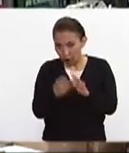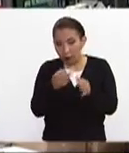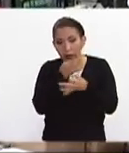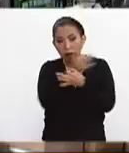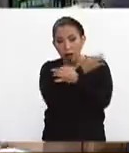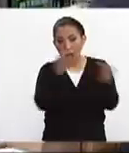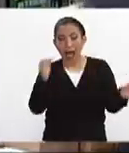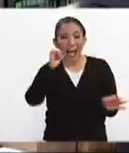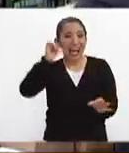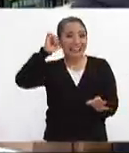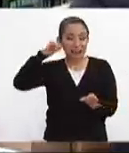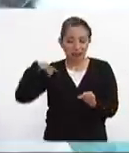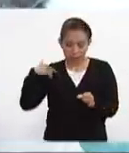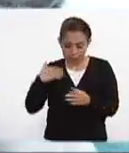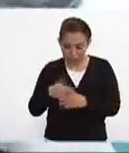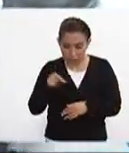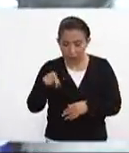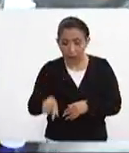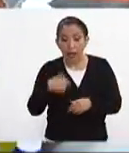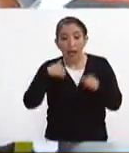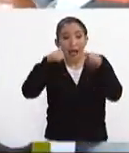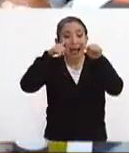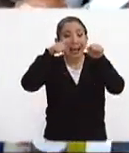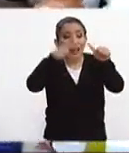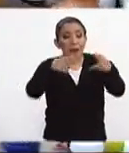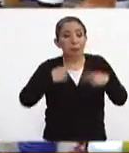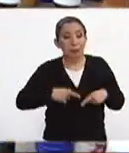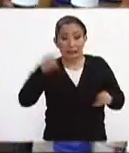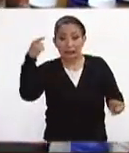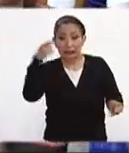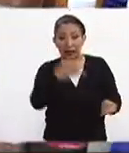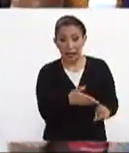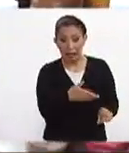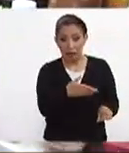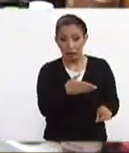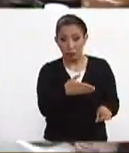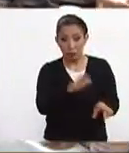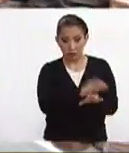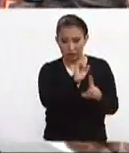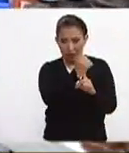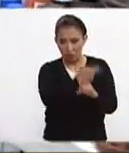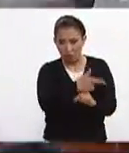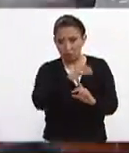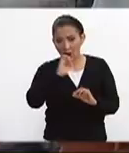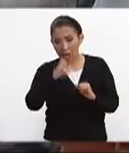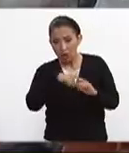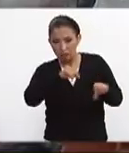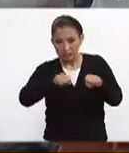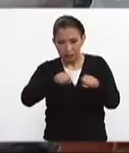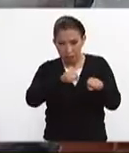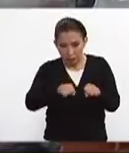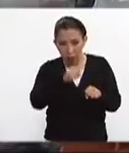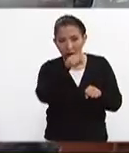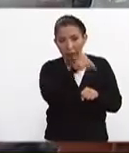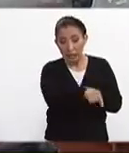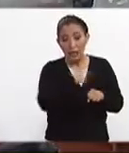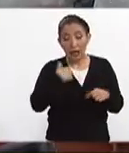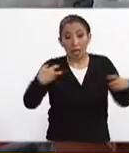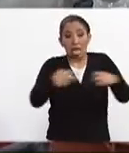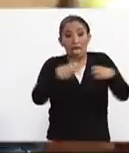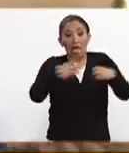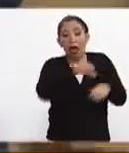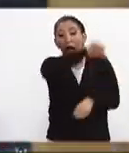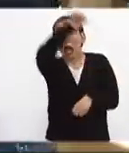pero hasta el corte de ayer que tenemos son atendidos directamente por alguna situación derivada del sismo que va desde crisis